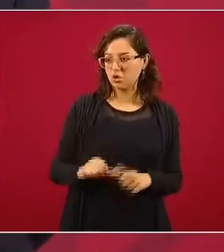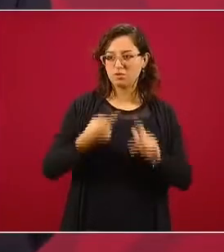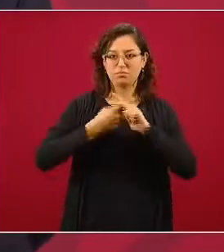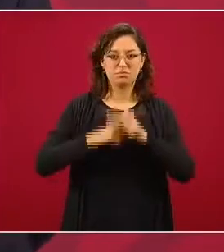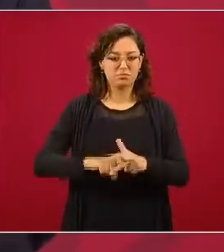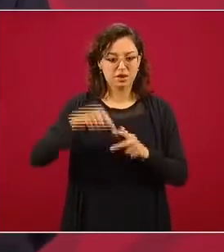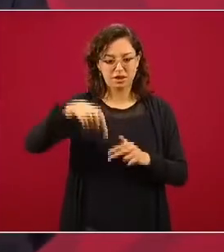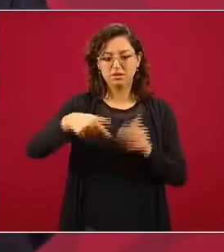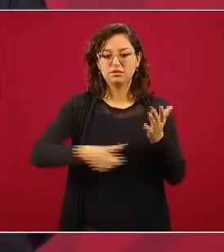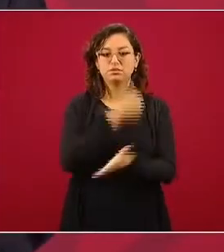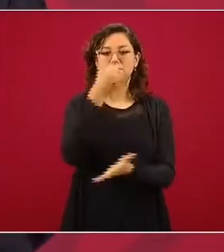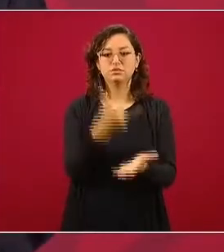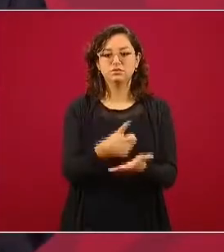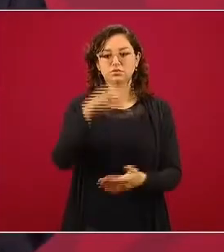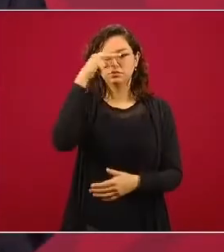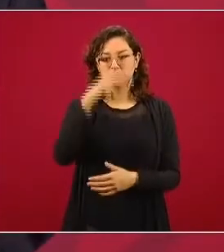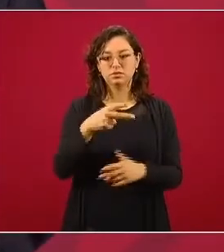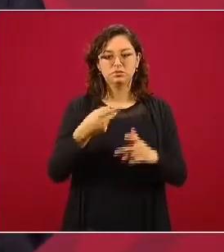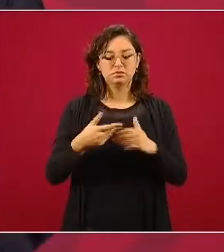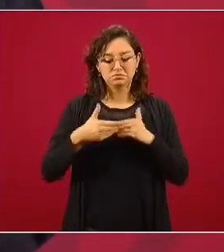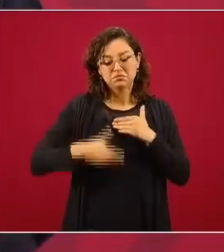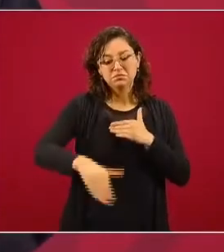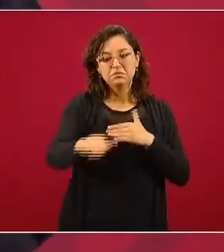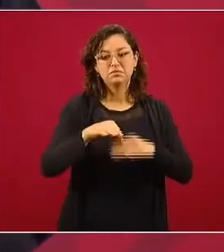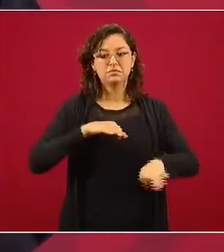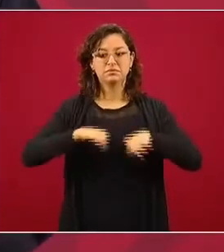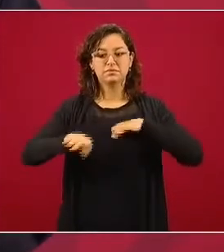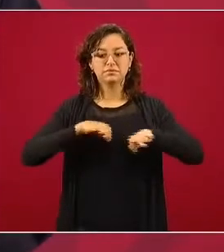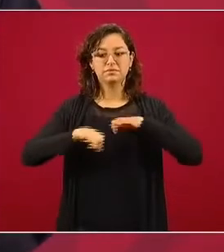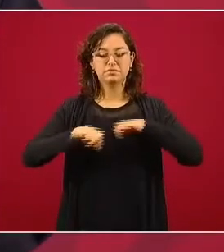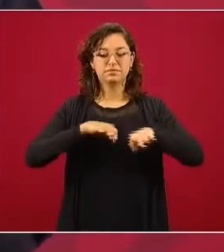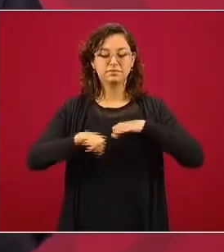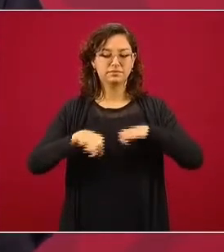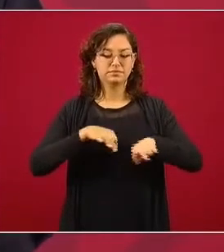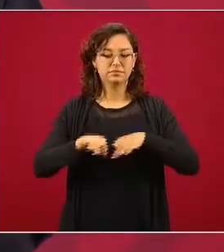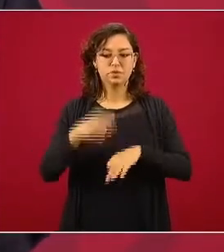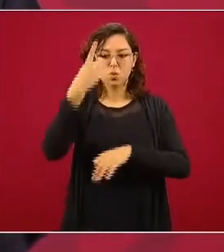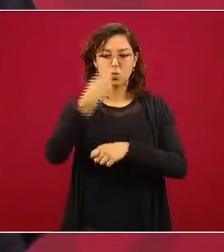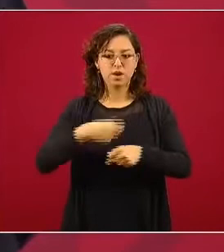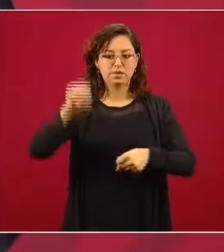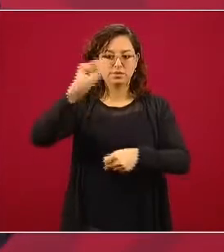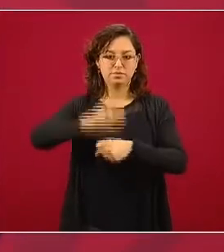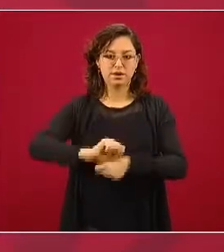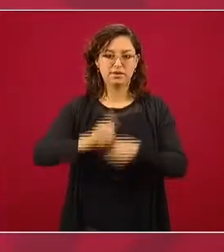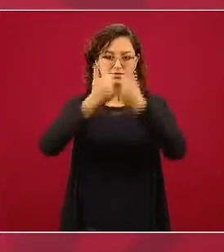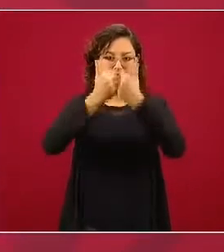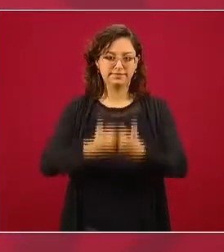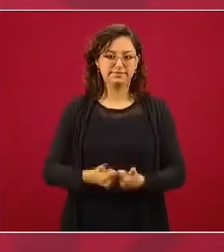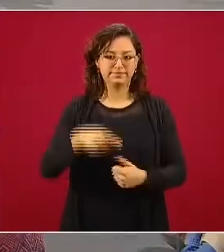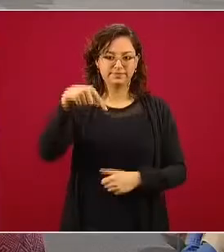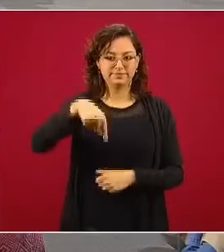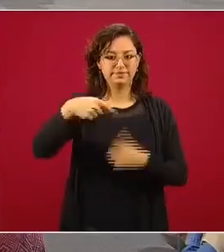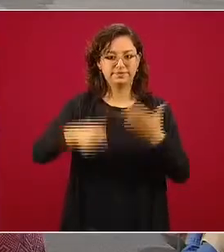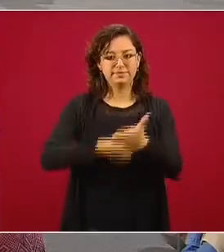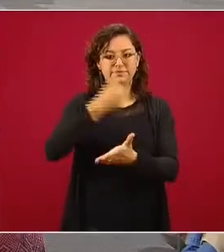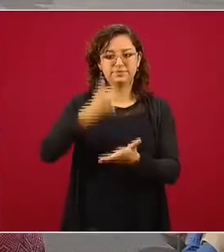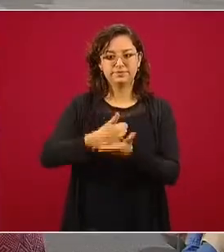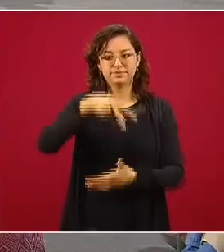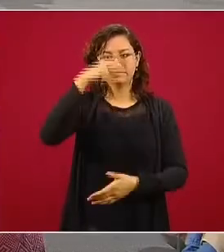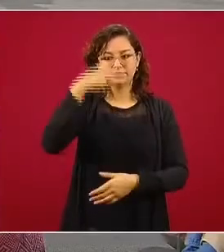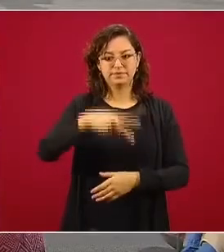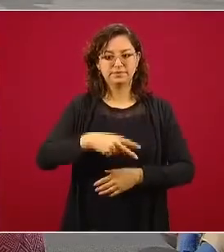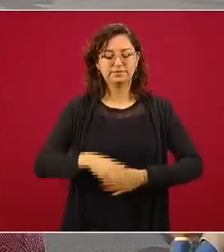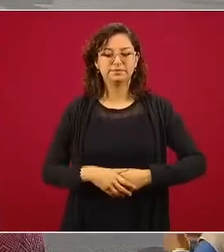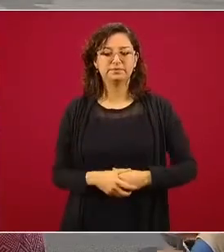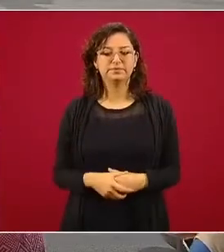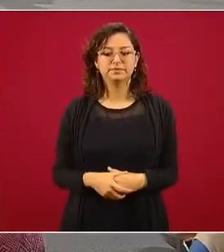vamos a trabajar toda esta semana en la